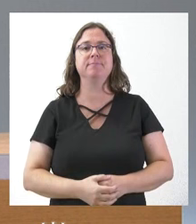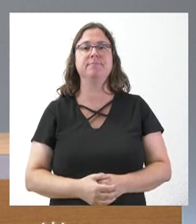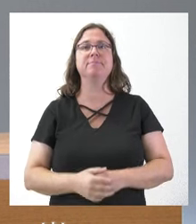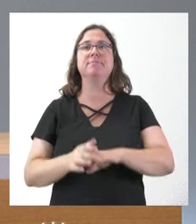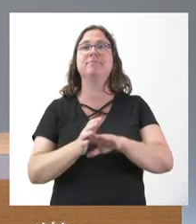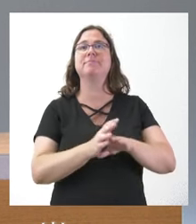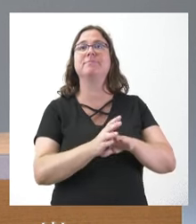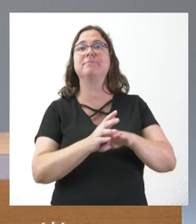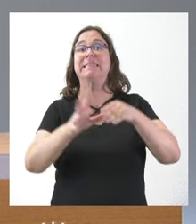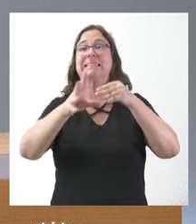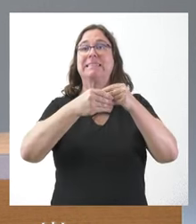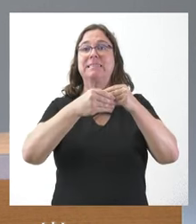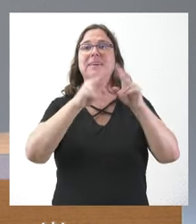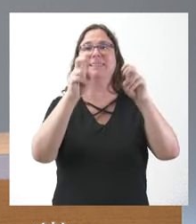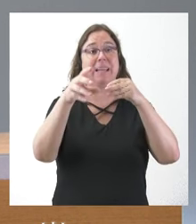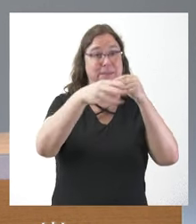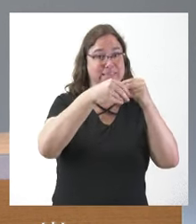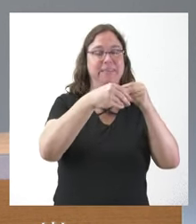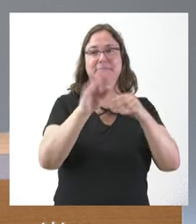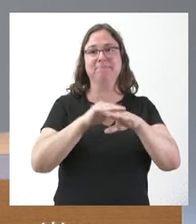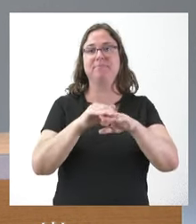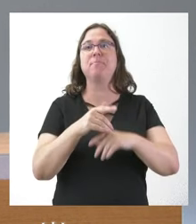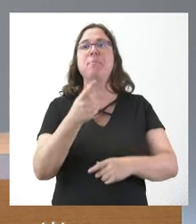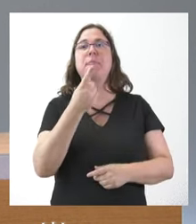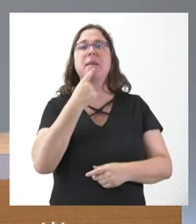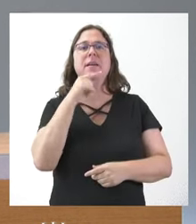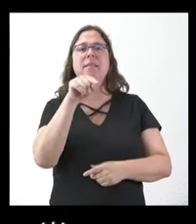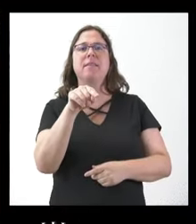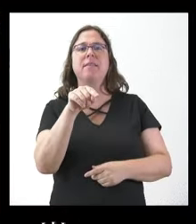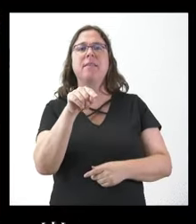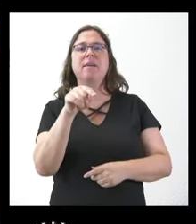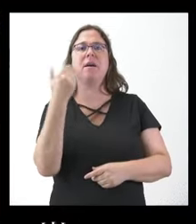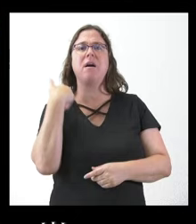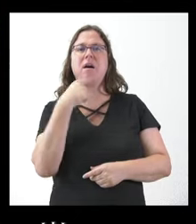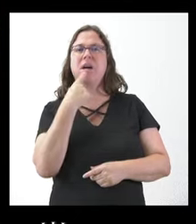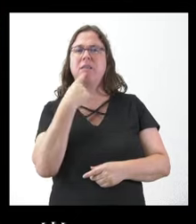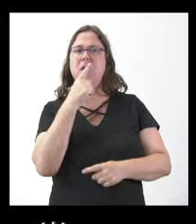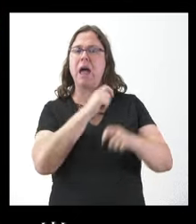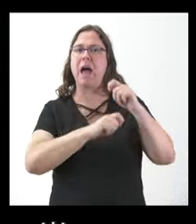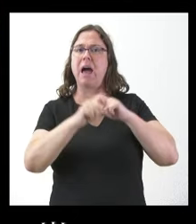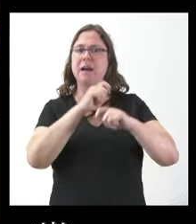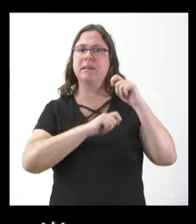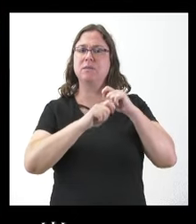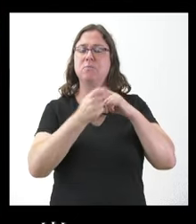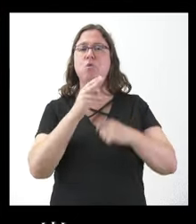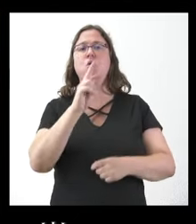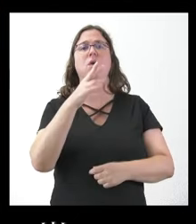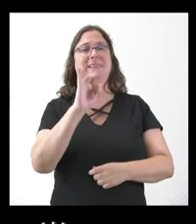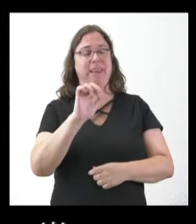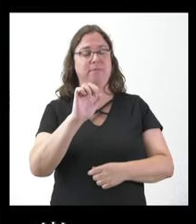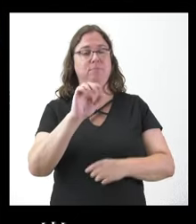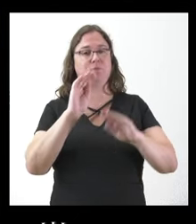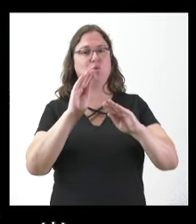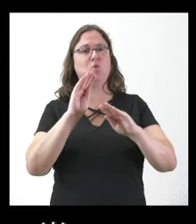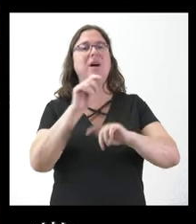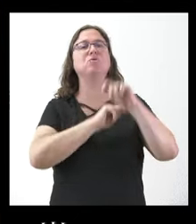Es que quería sobre este tema. Lo que decía Jucil, y también había dicho otra asociación como AUGC de la Guardia Civil, es